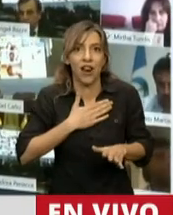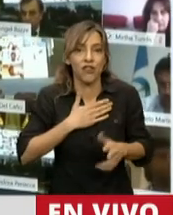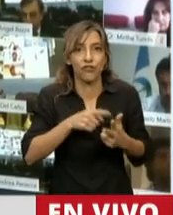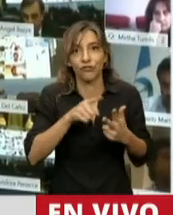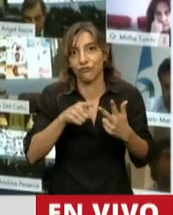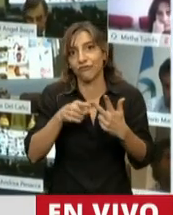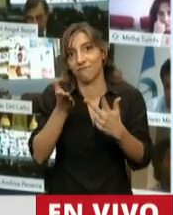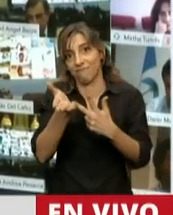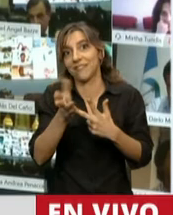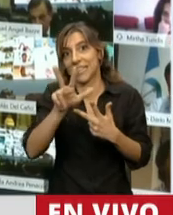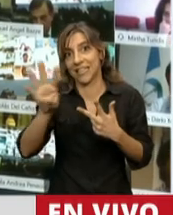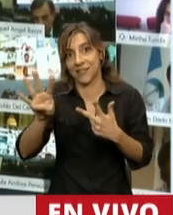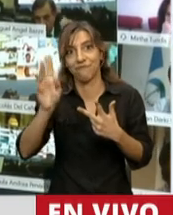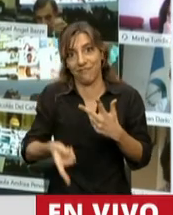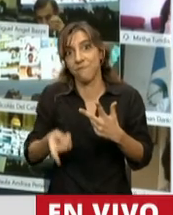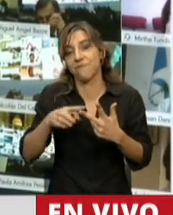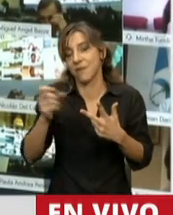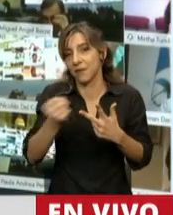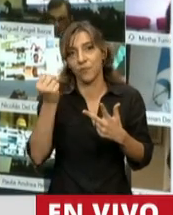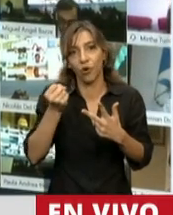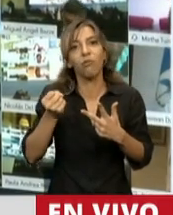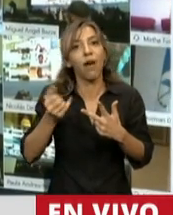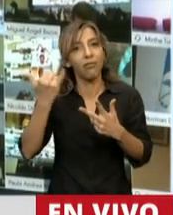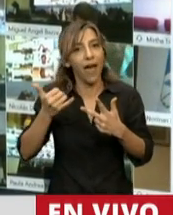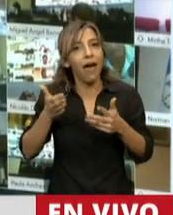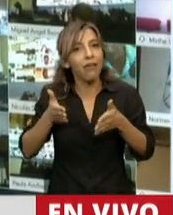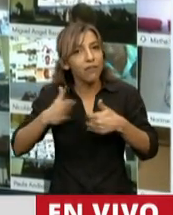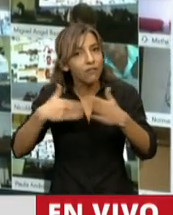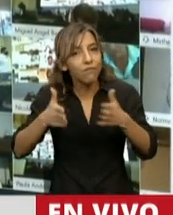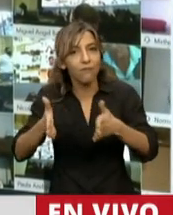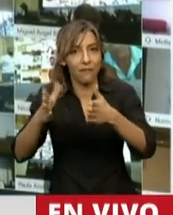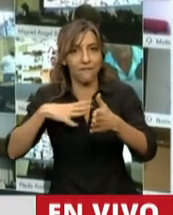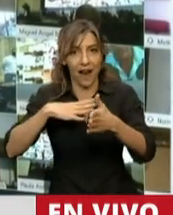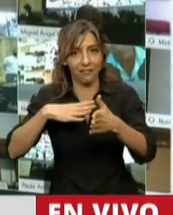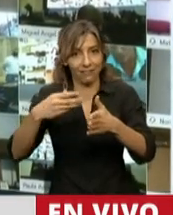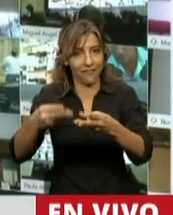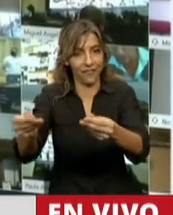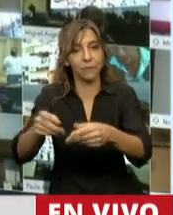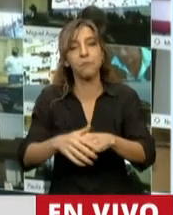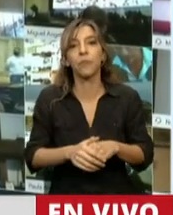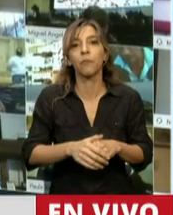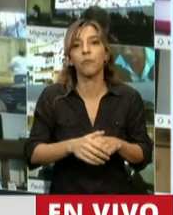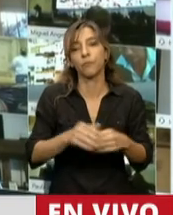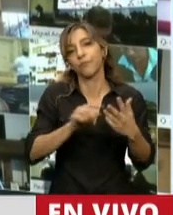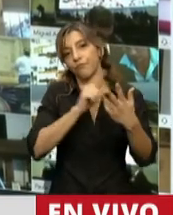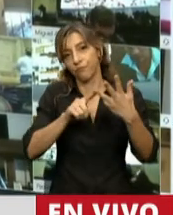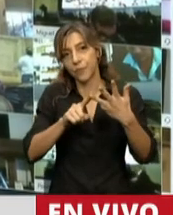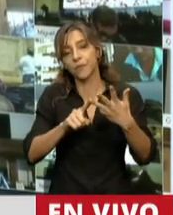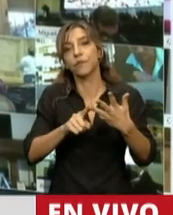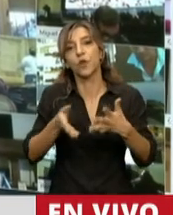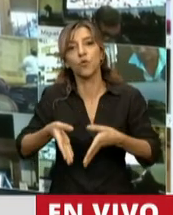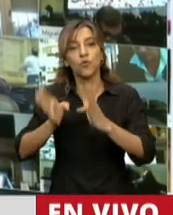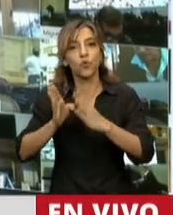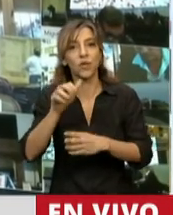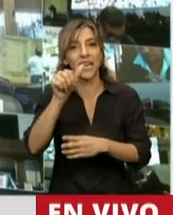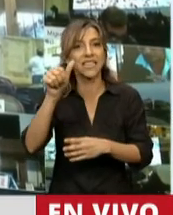34, entramos, que faltaría en otro tramo más, y otro, no quiero tener mucho, señor presidente, la ruta 68, que va a Cafayata, donde